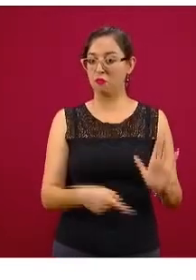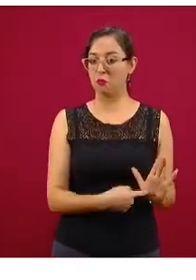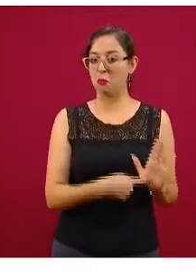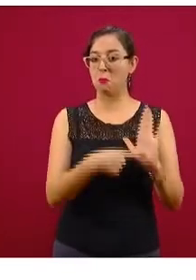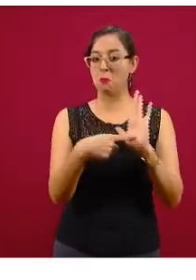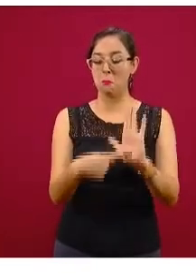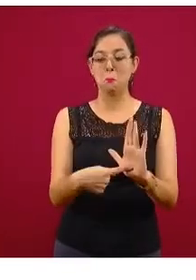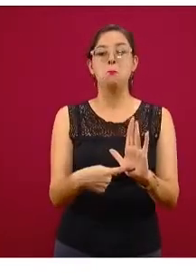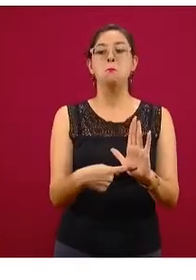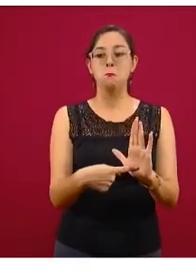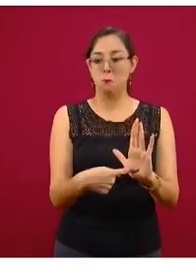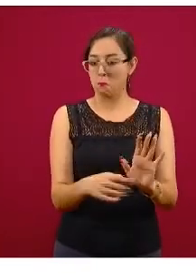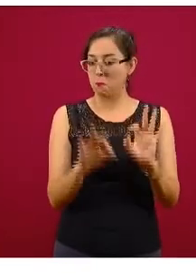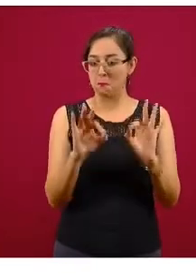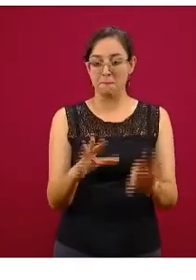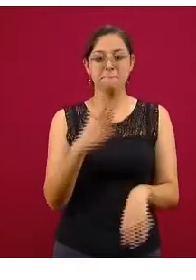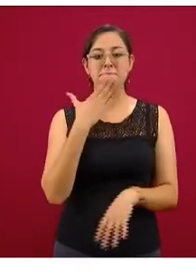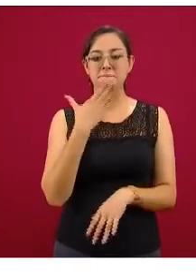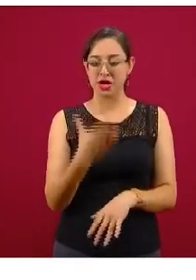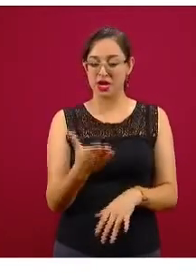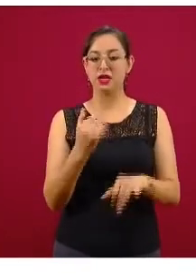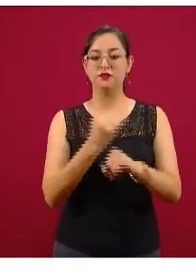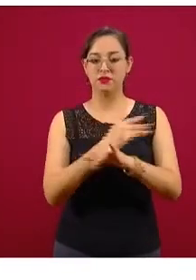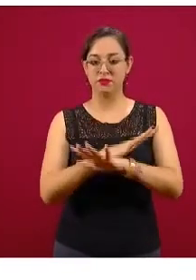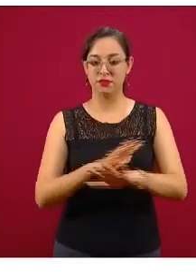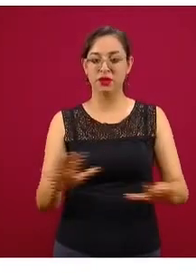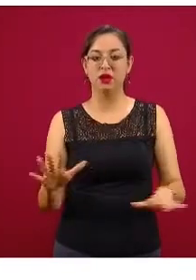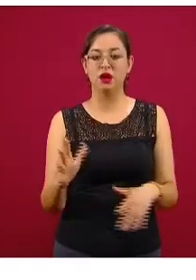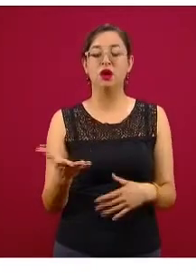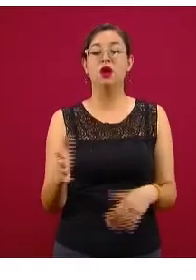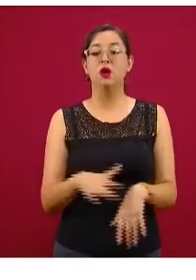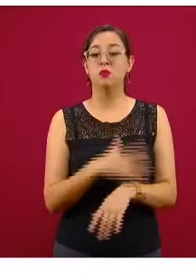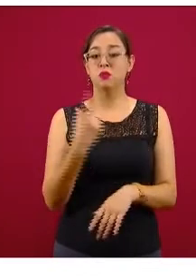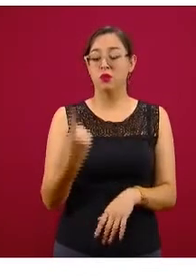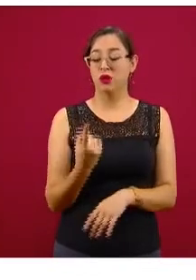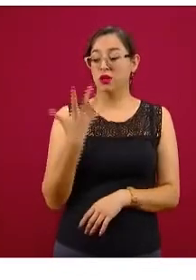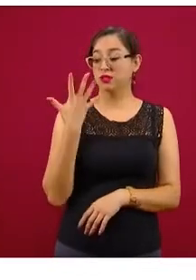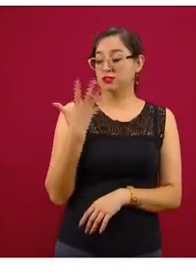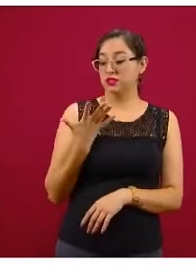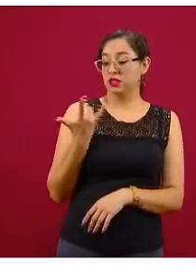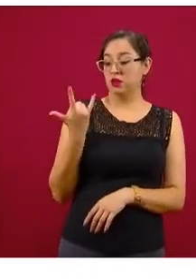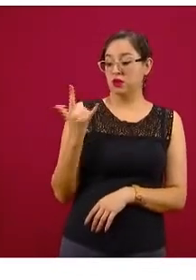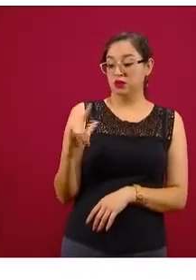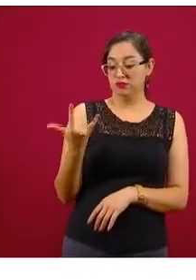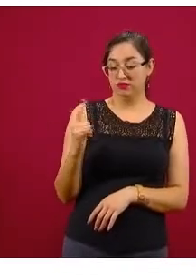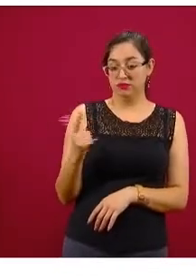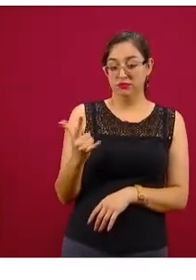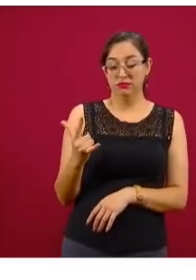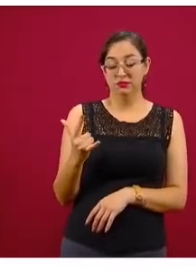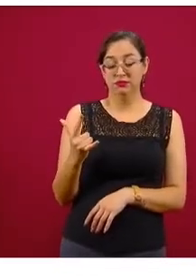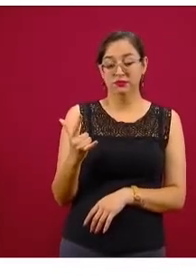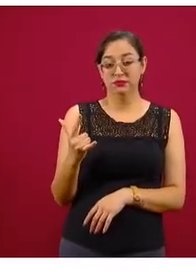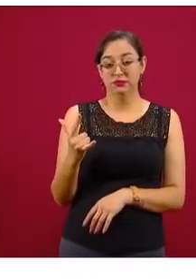que los estén reportando, porque miren, a la fecha del 5 de julio, que fue el dato que yo pude